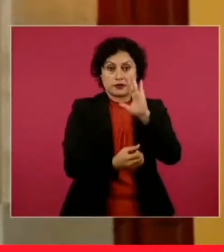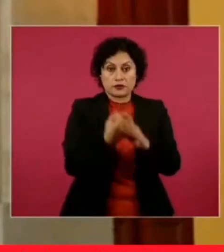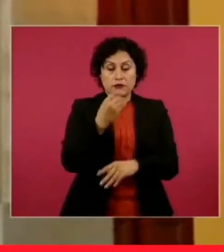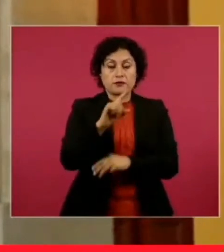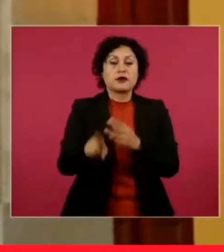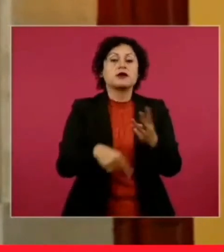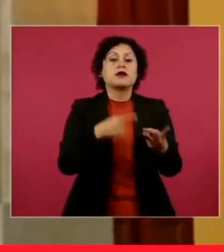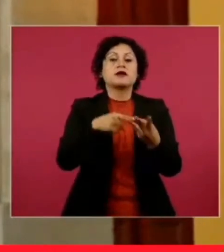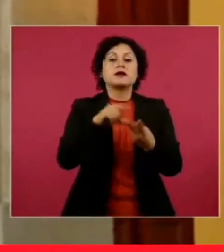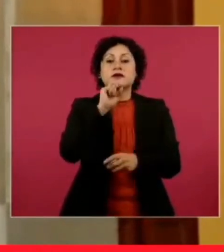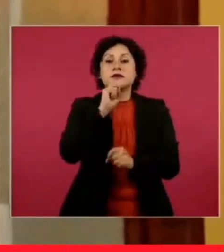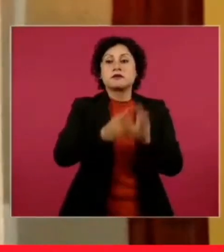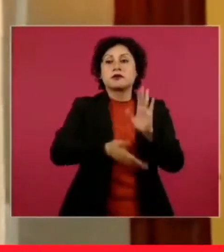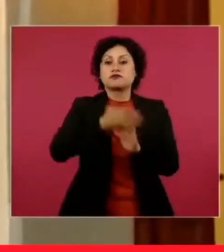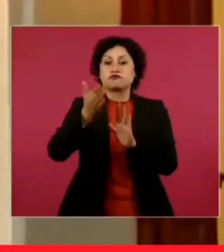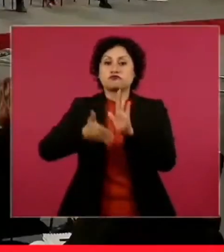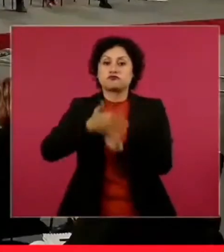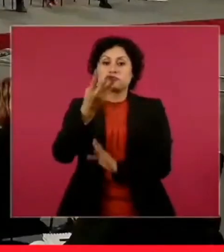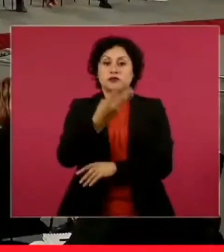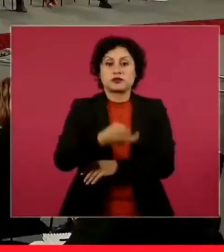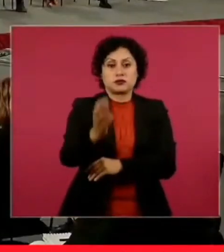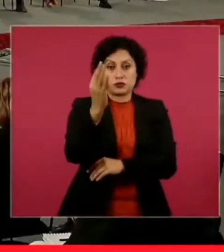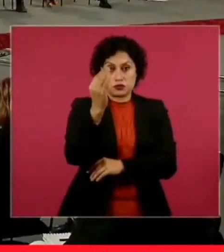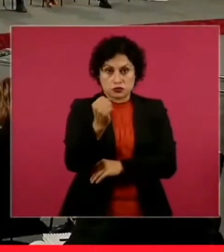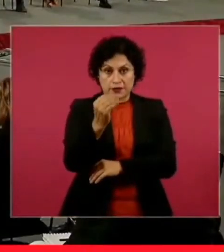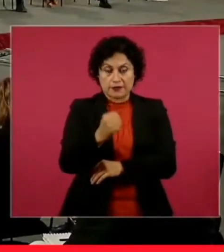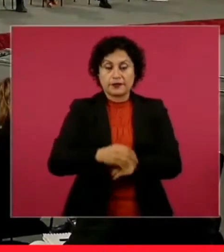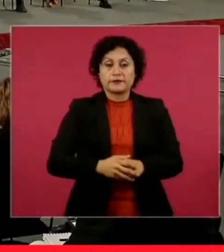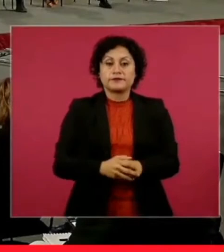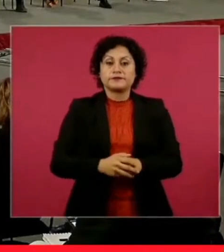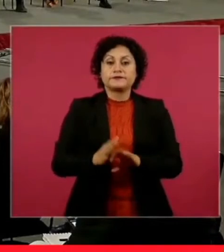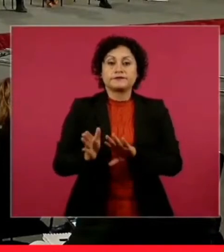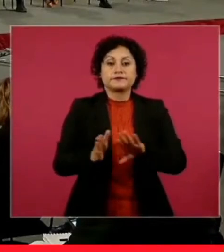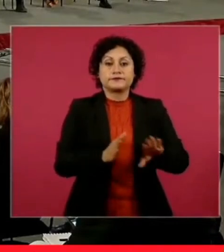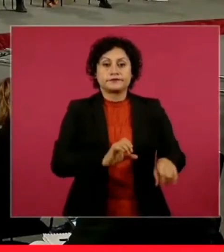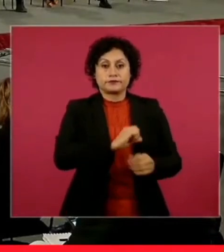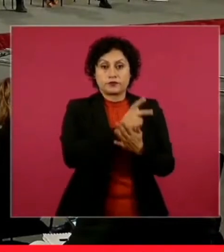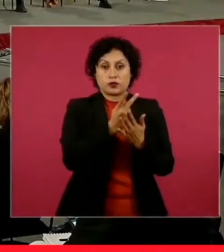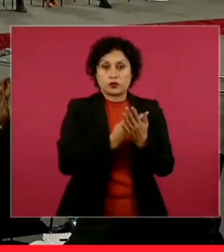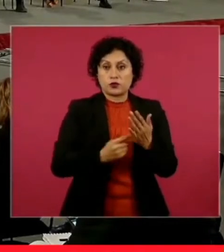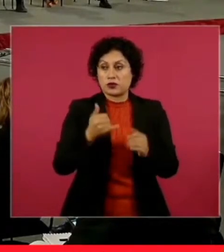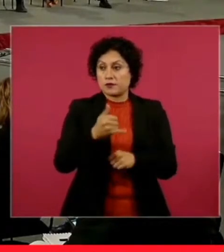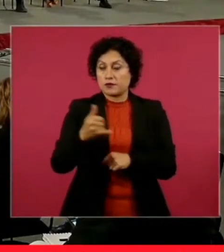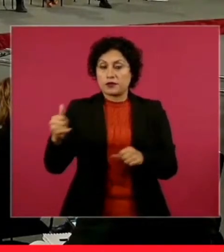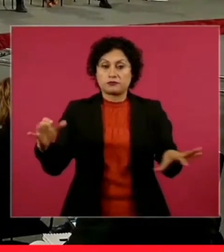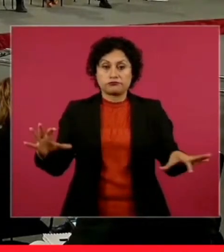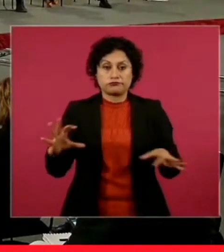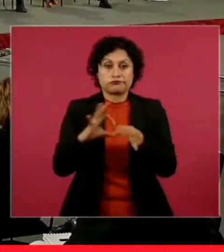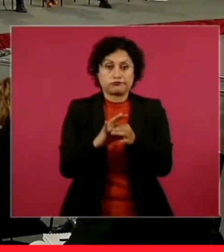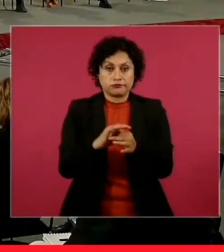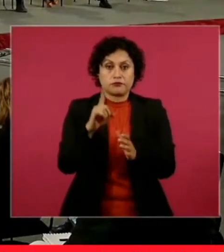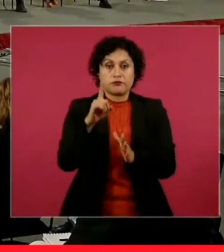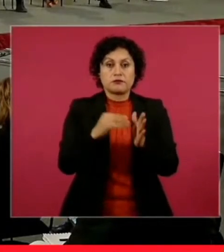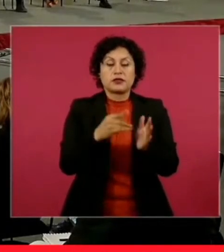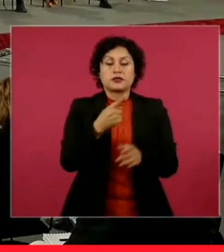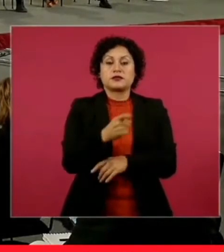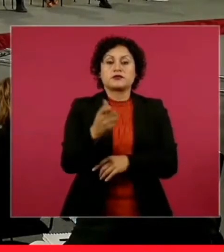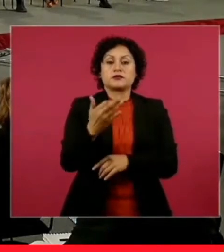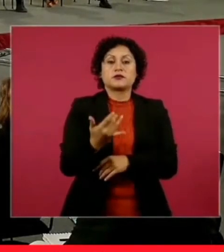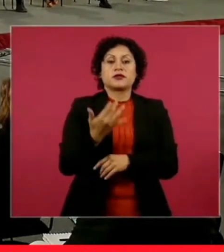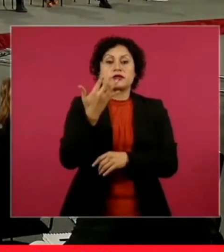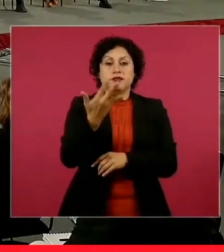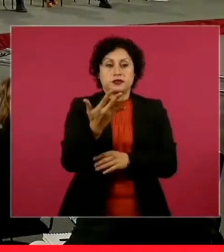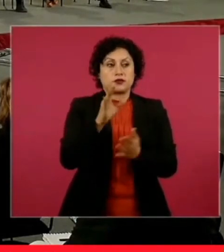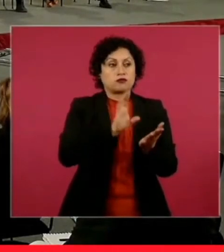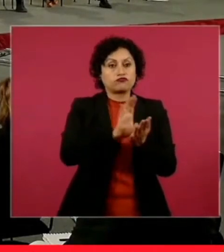construcción 309 créditos. El programa que tenemos junto con el Infonavit tiene una coparticipación, mil 155 créditos en